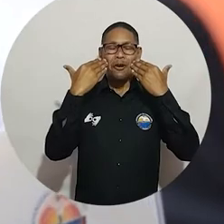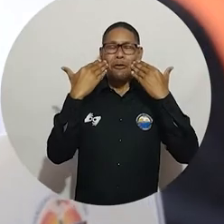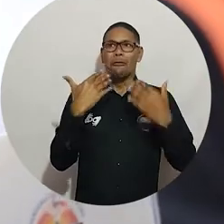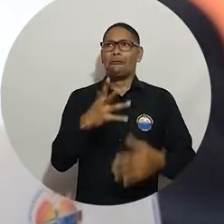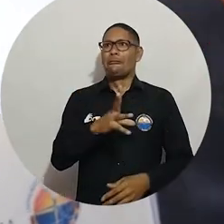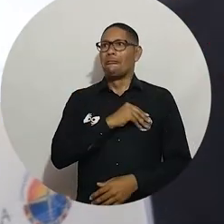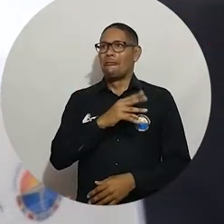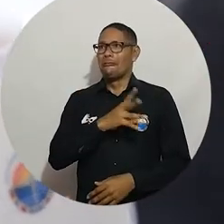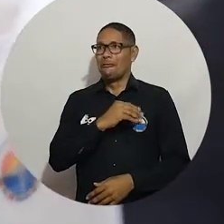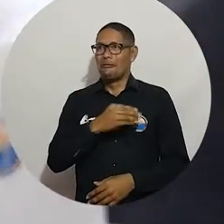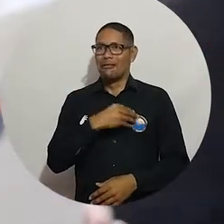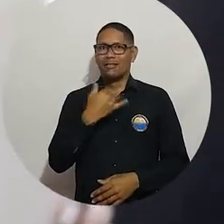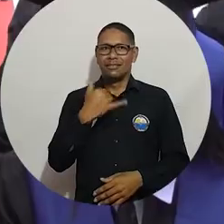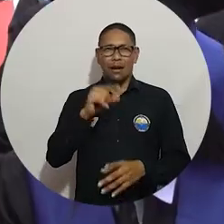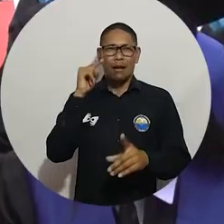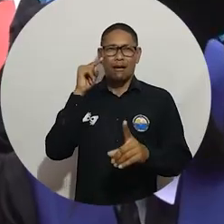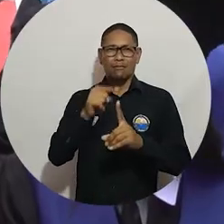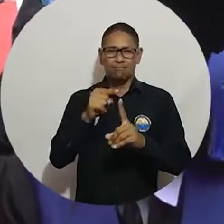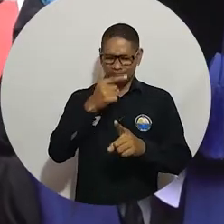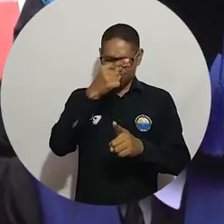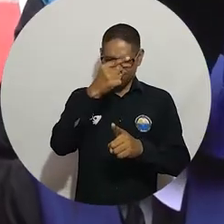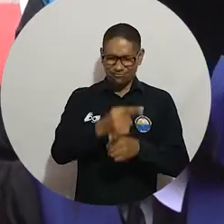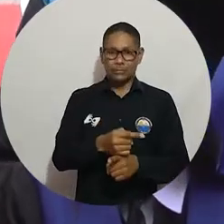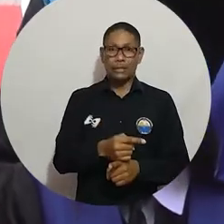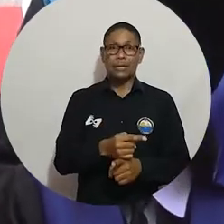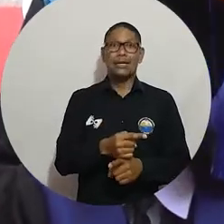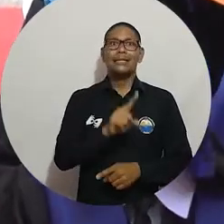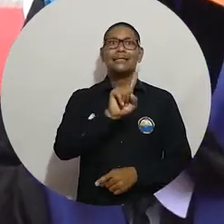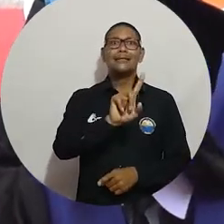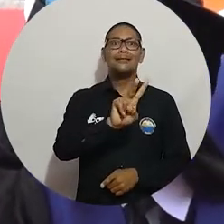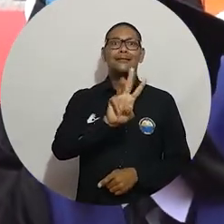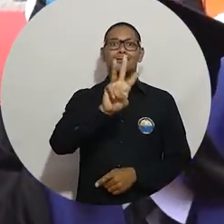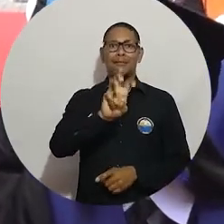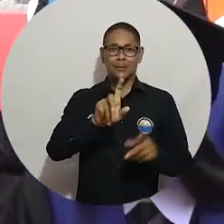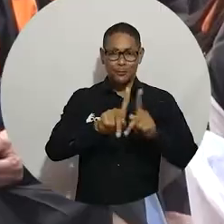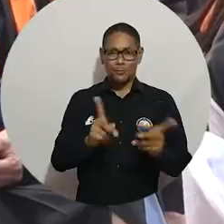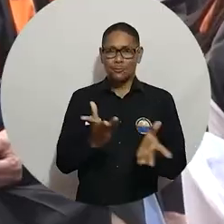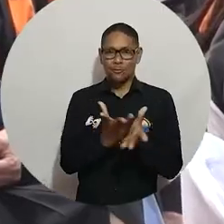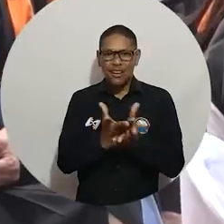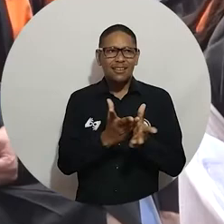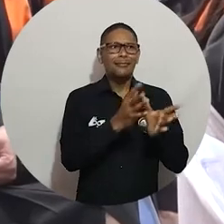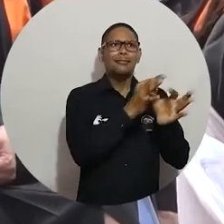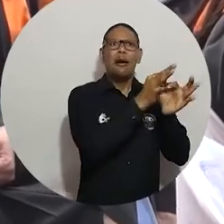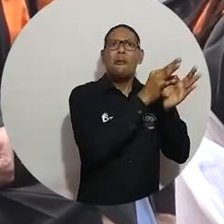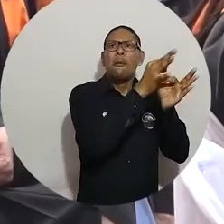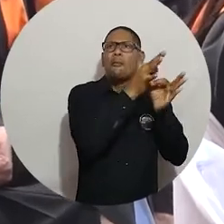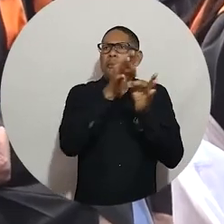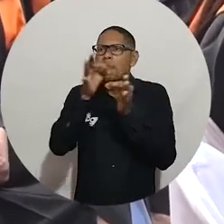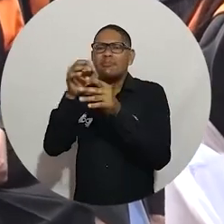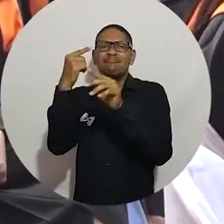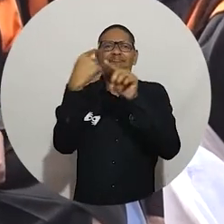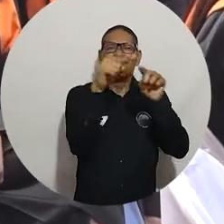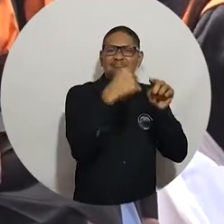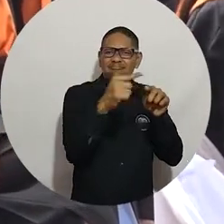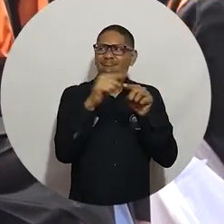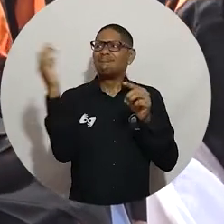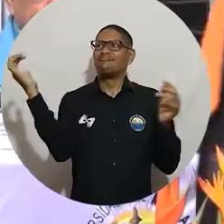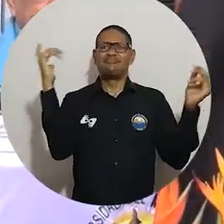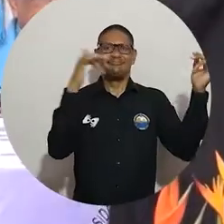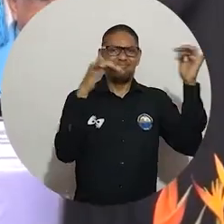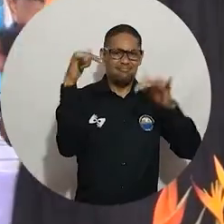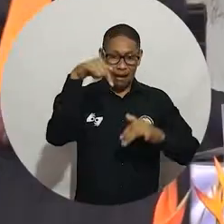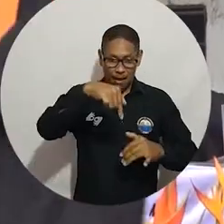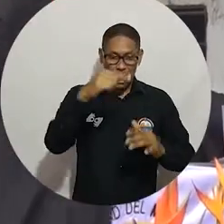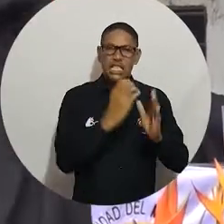Con rostros llenos de felicidad por la satisfacción de lograr un objetivo de vida, 128 estudiantes procedentes de